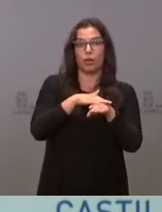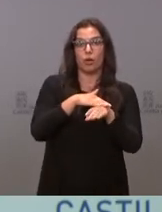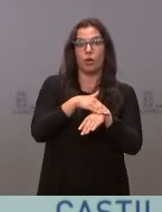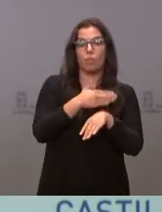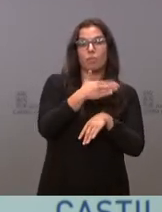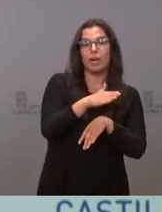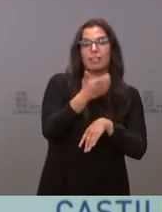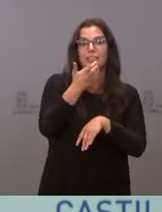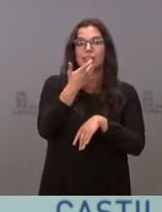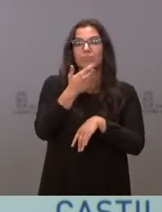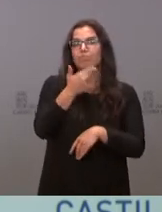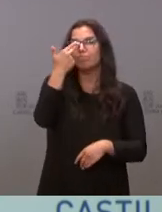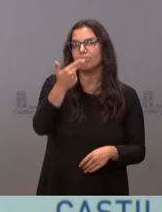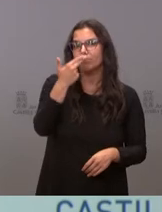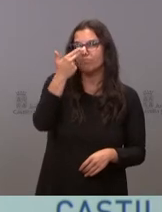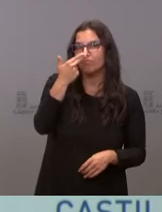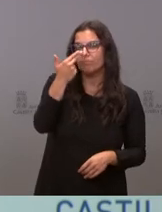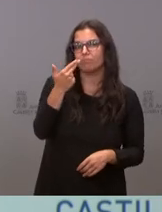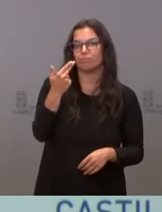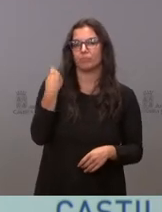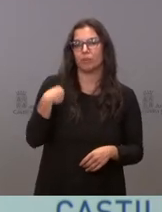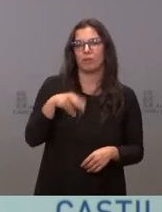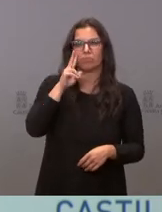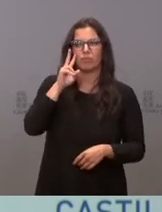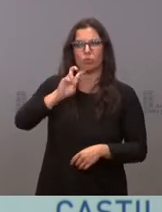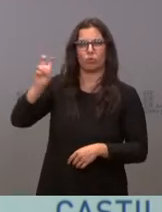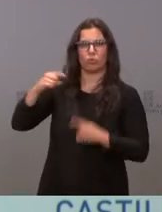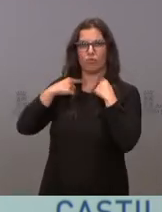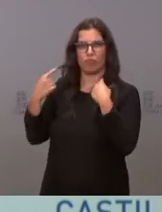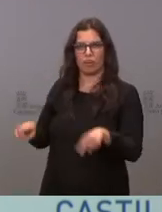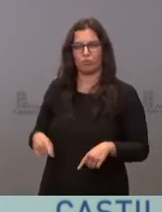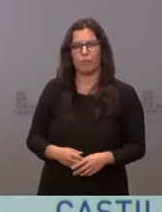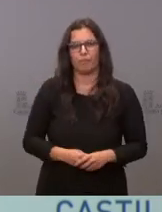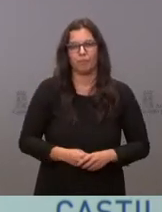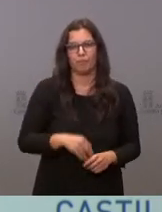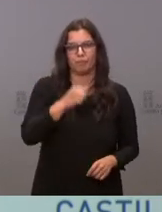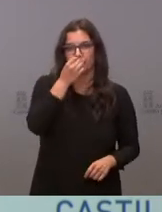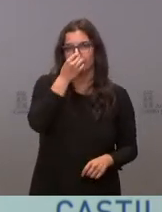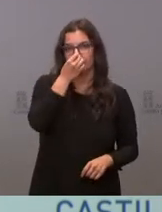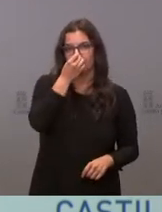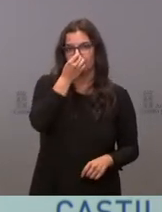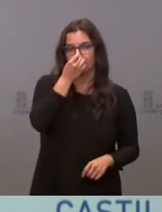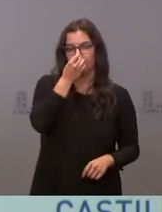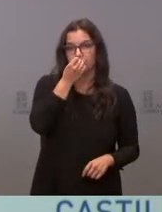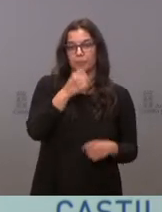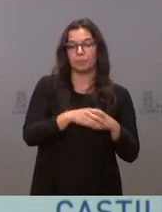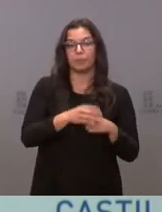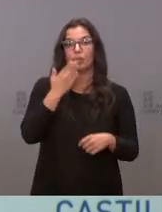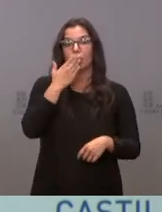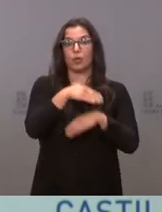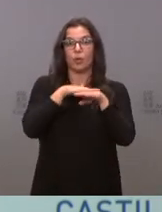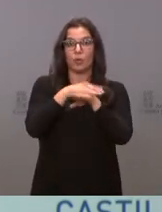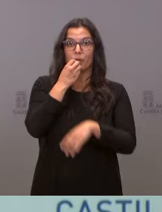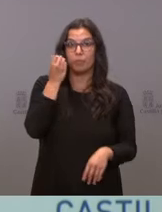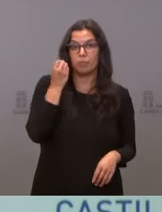en provocar, lo vemos estos días, los fracasos de los otros. Un buen gobierno de centra en obtener una buena